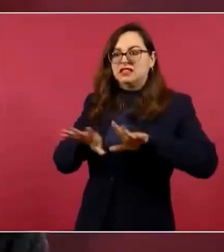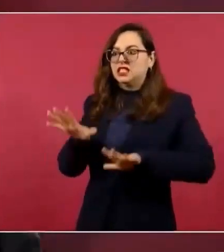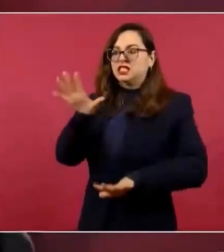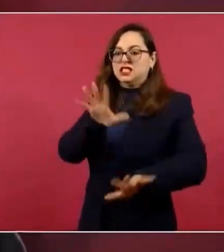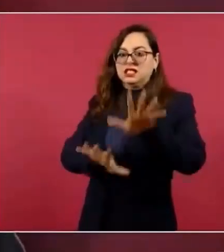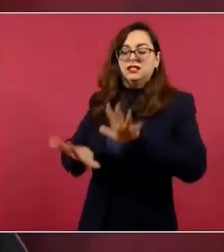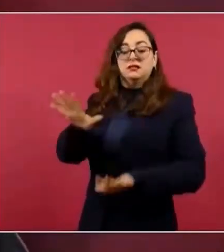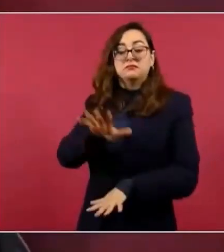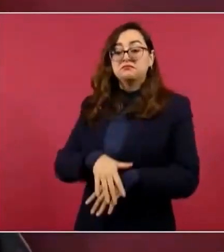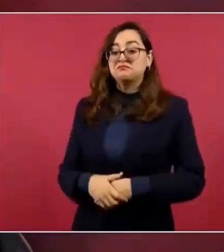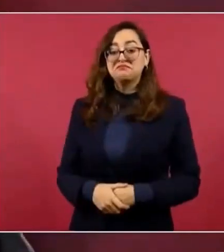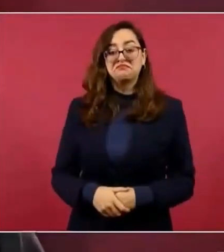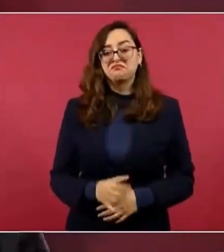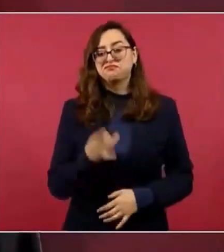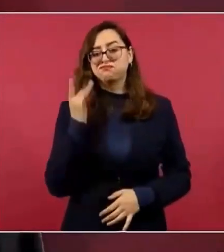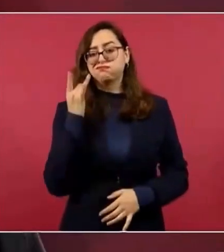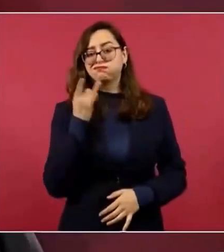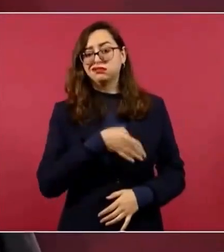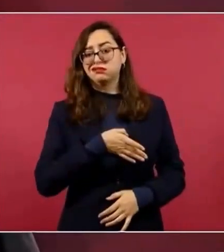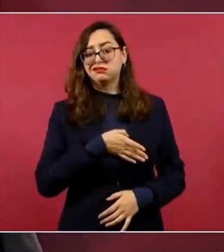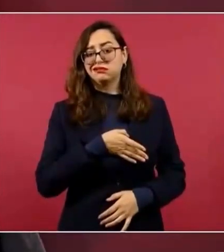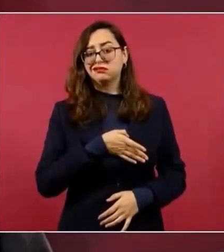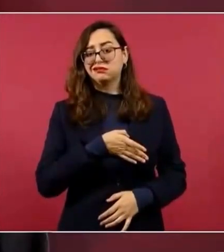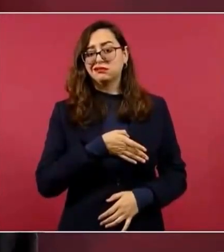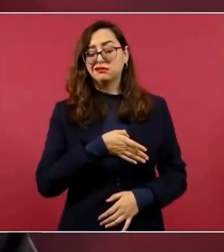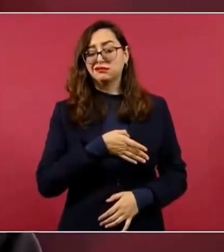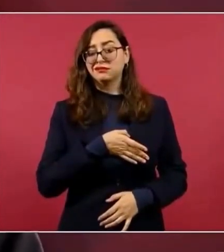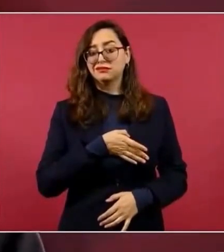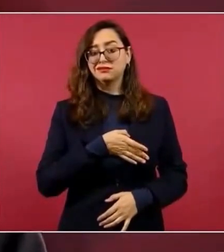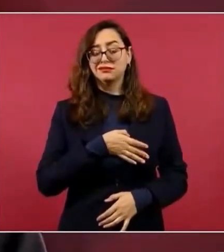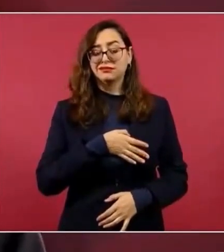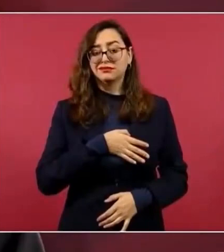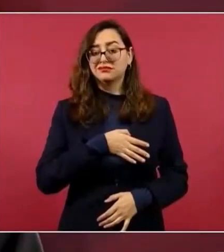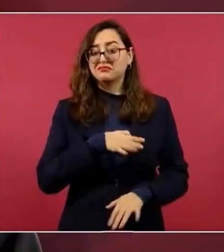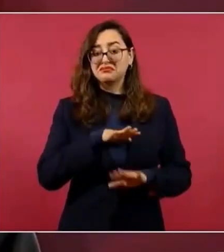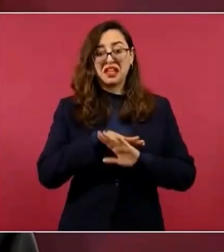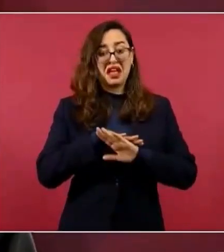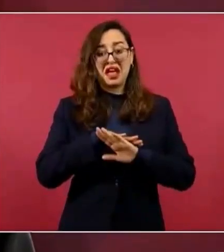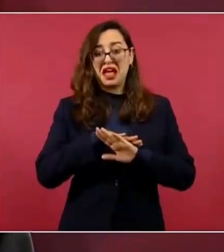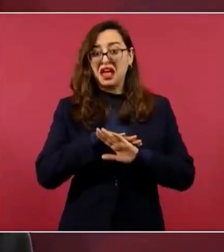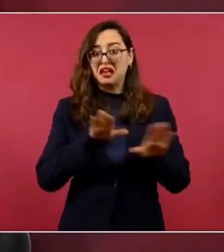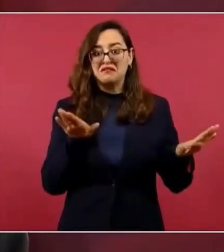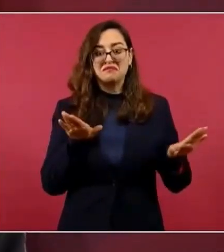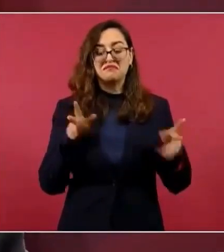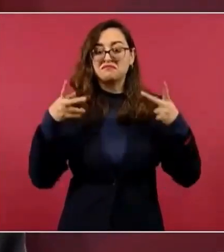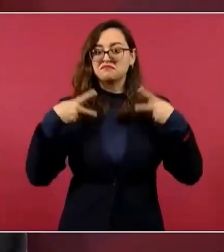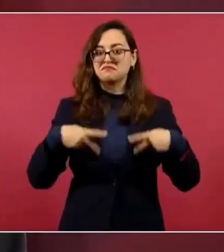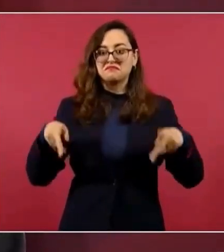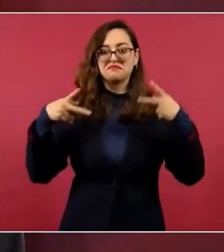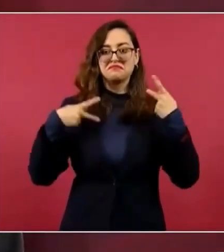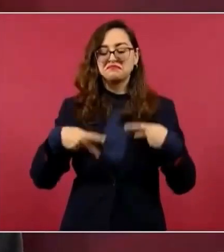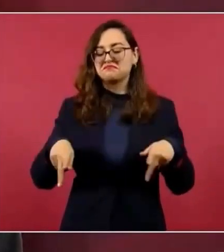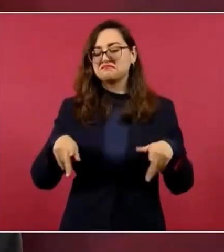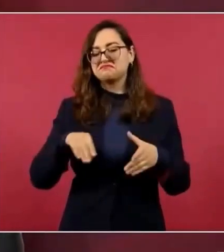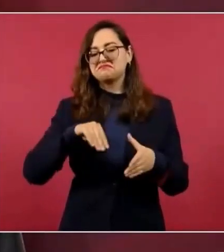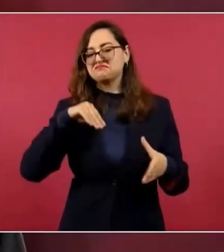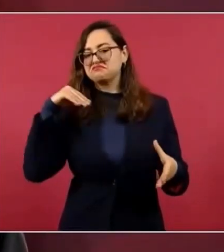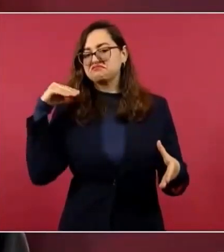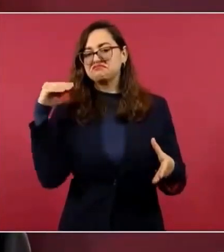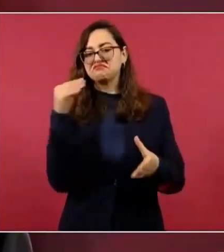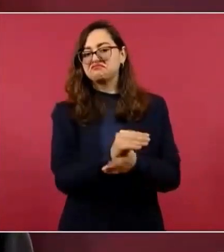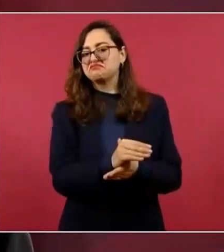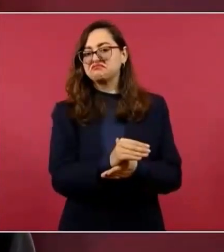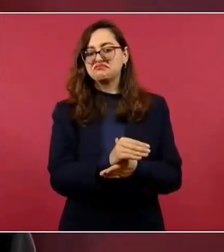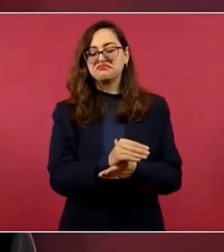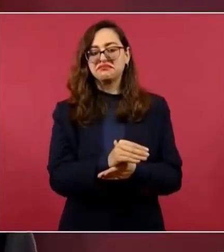moralmente derrotados,